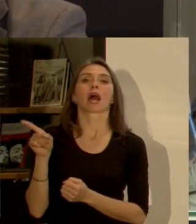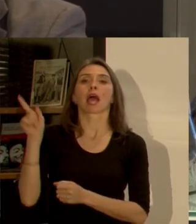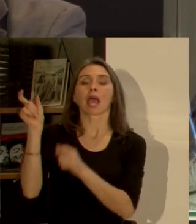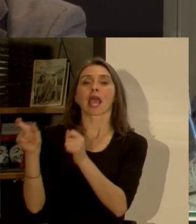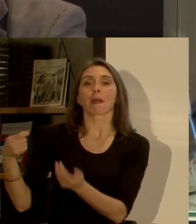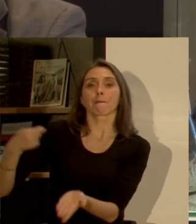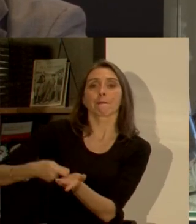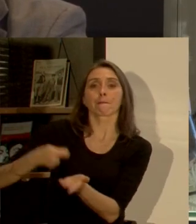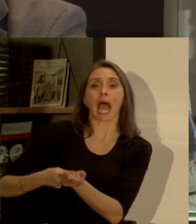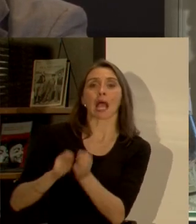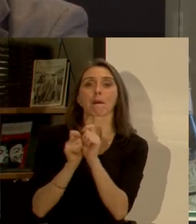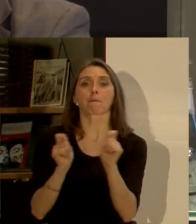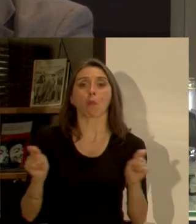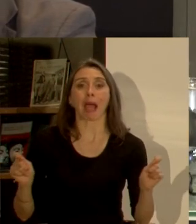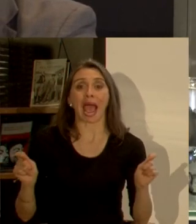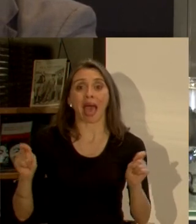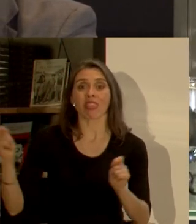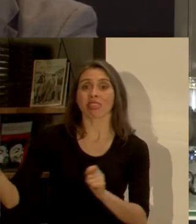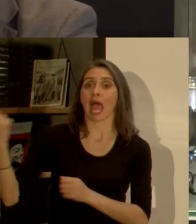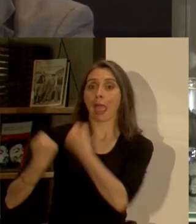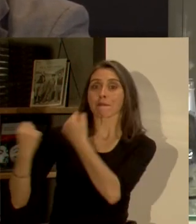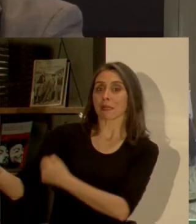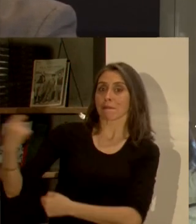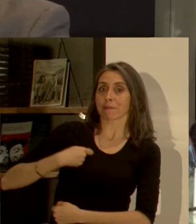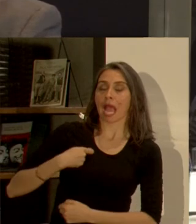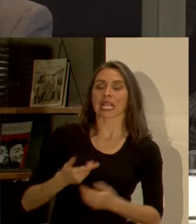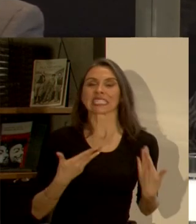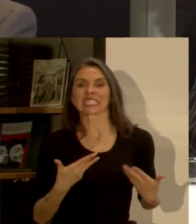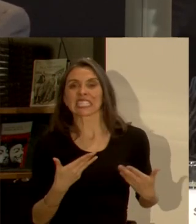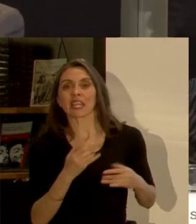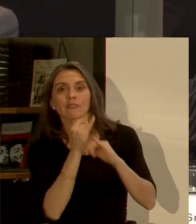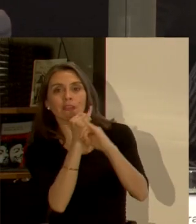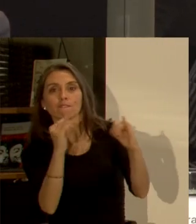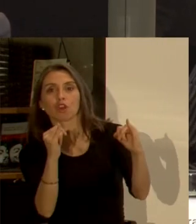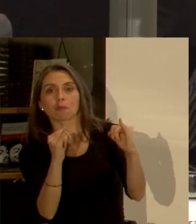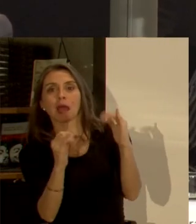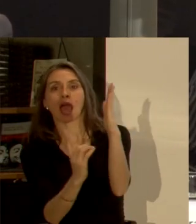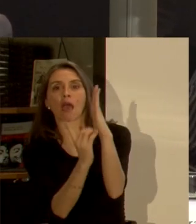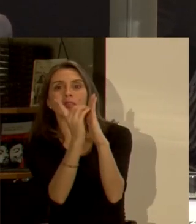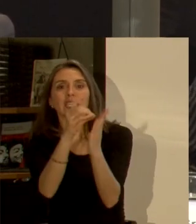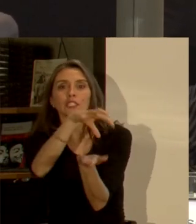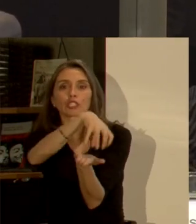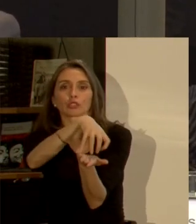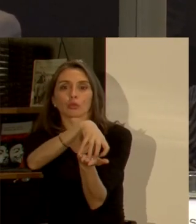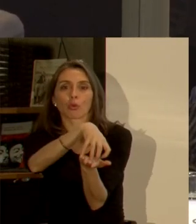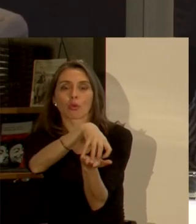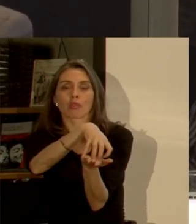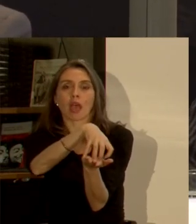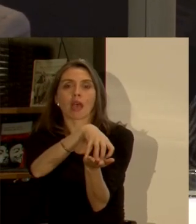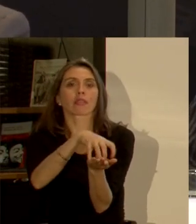avisadores a los avisadores muchas veces yo creo que les va a convenir un desarrollo de ciudad que no va a ser el mismo conveniente para